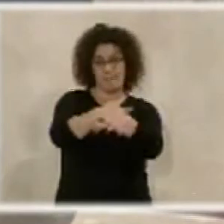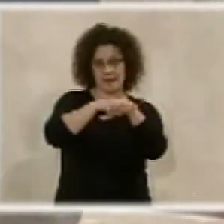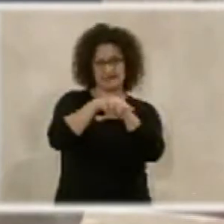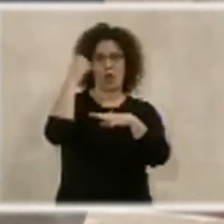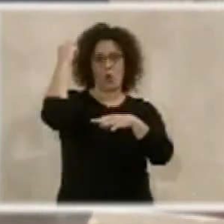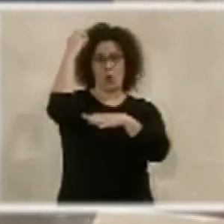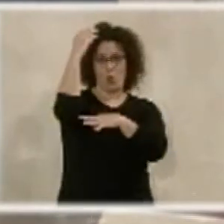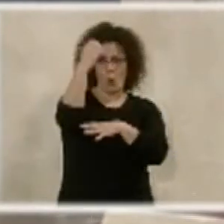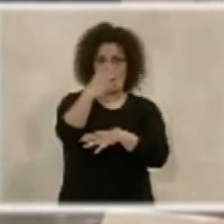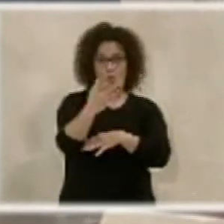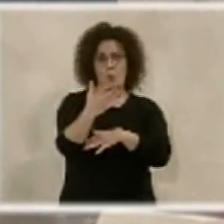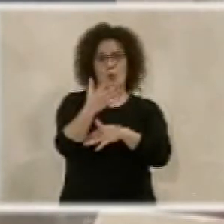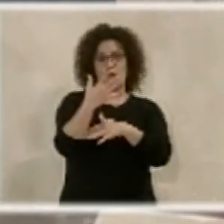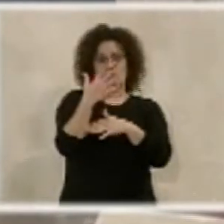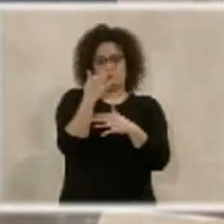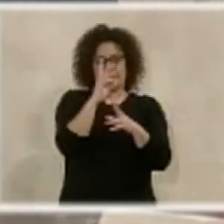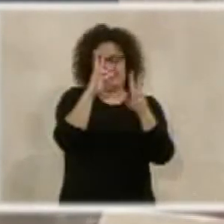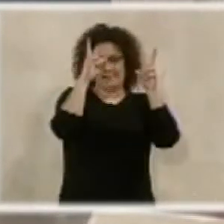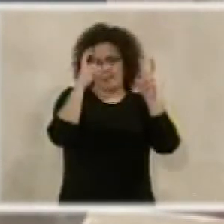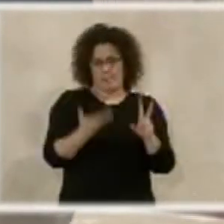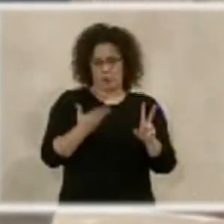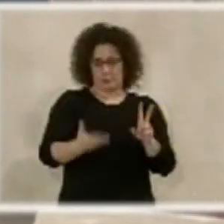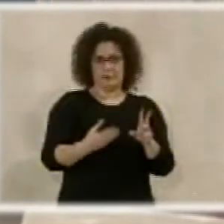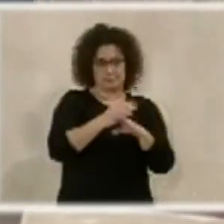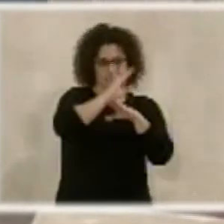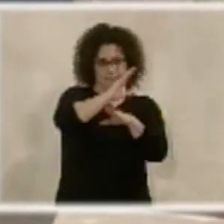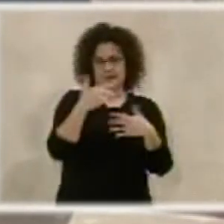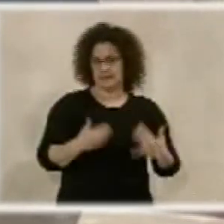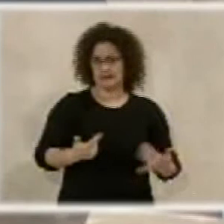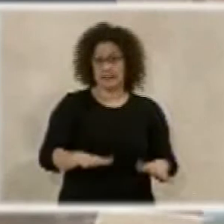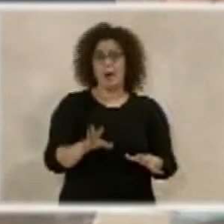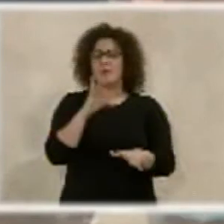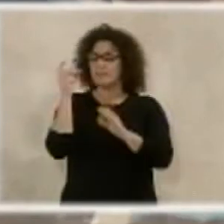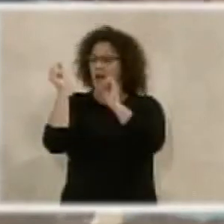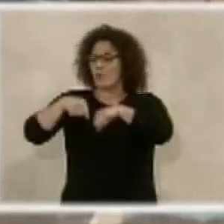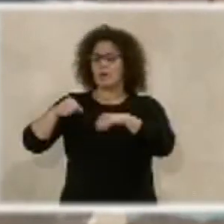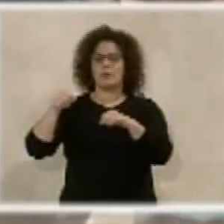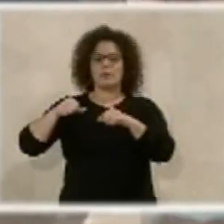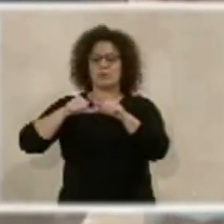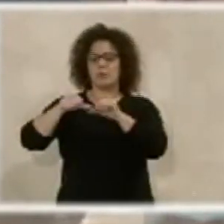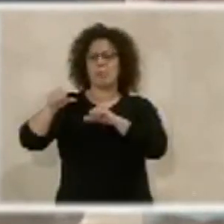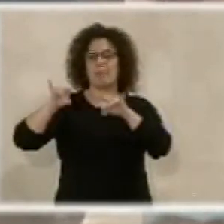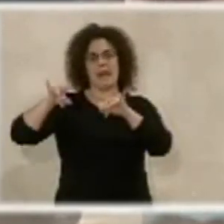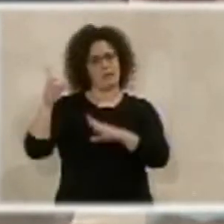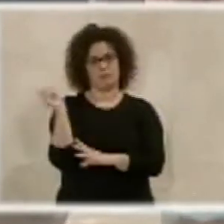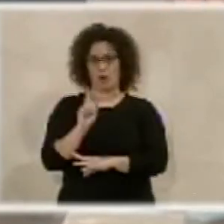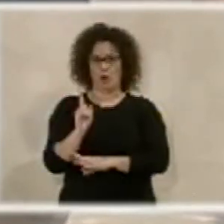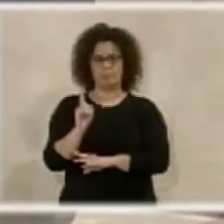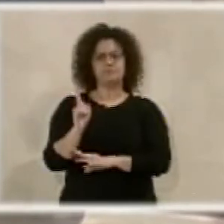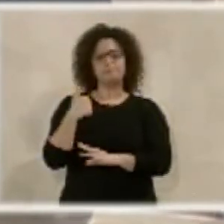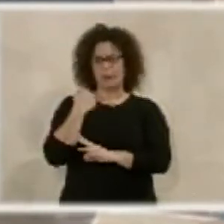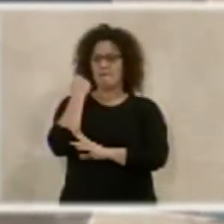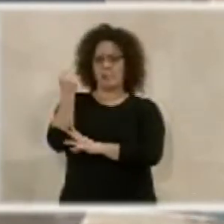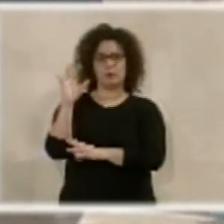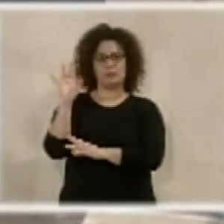alumbrado y otras cuestiones. Por lo tanto, que no sea una un ambivo. Estamos a favor